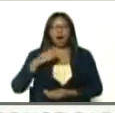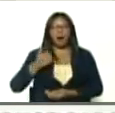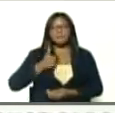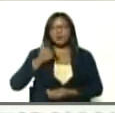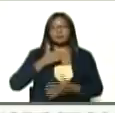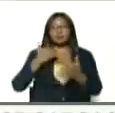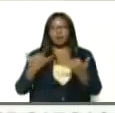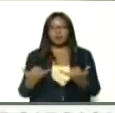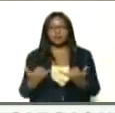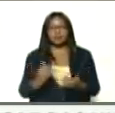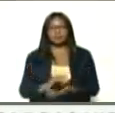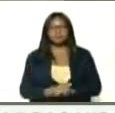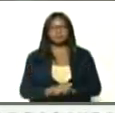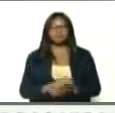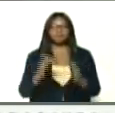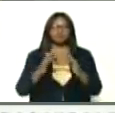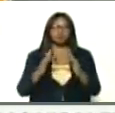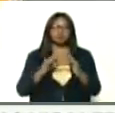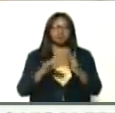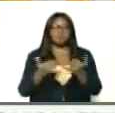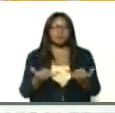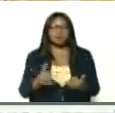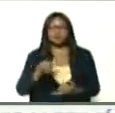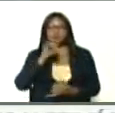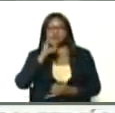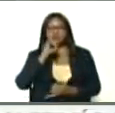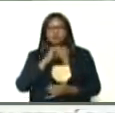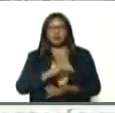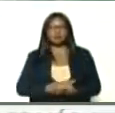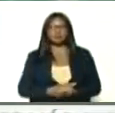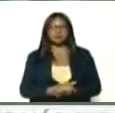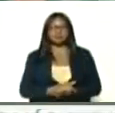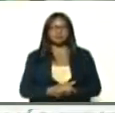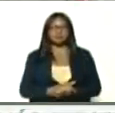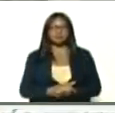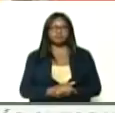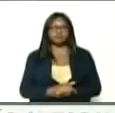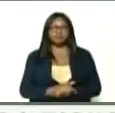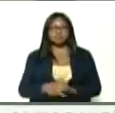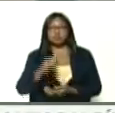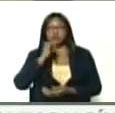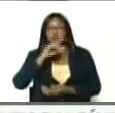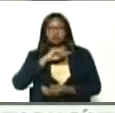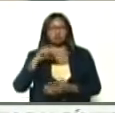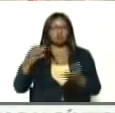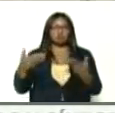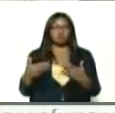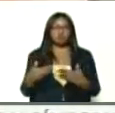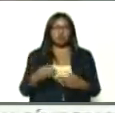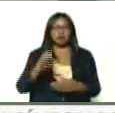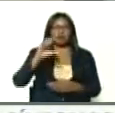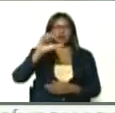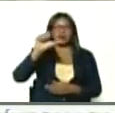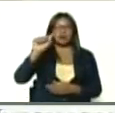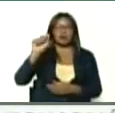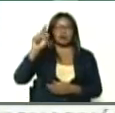esta oportunidad, para anunciar, y decirle, que nos ha llegado, el Carvatid,